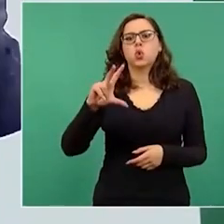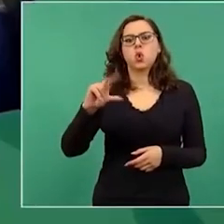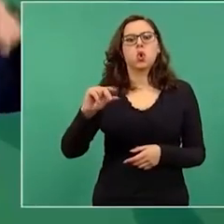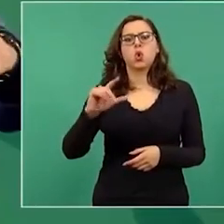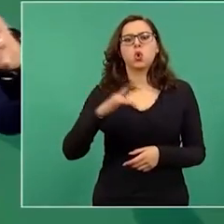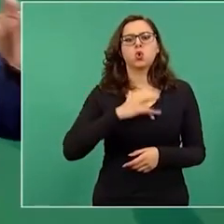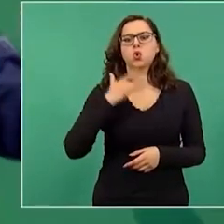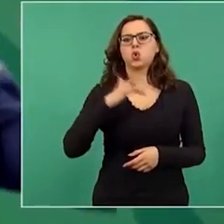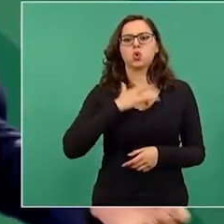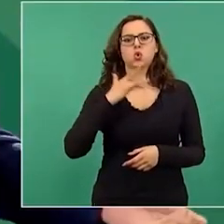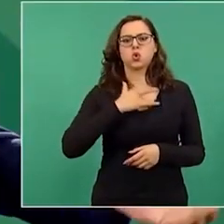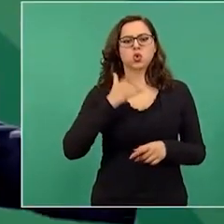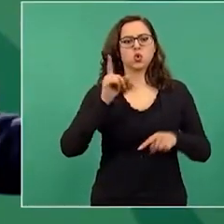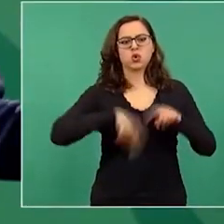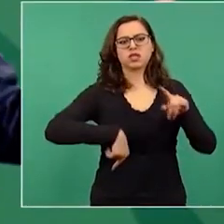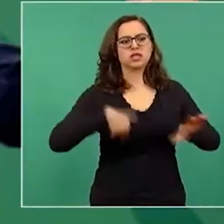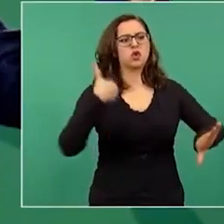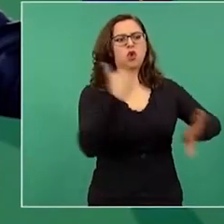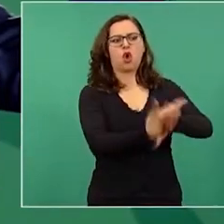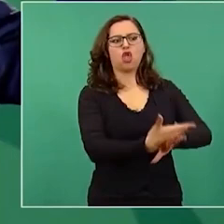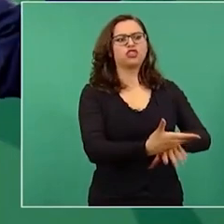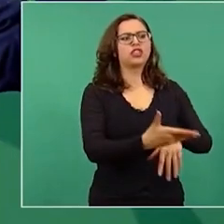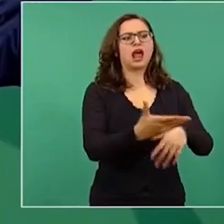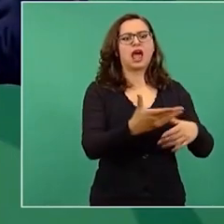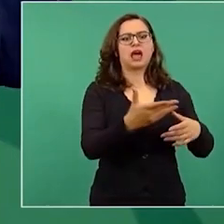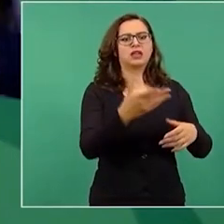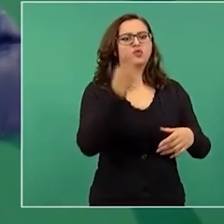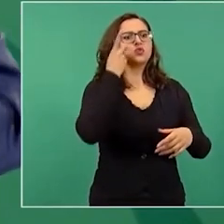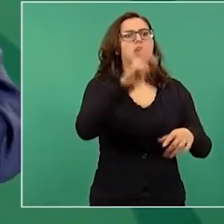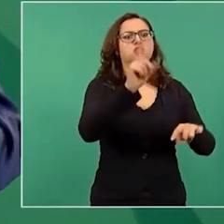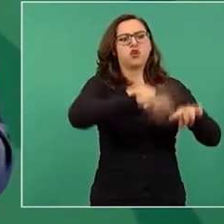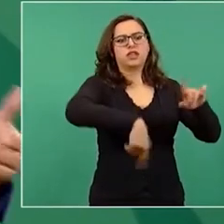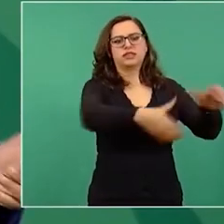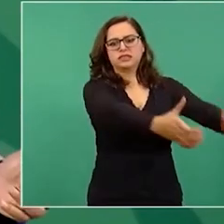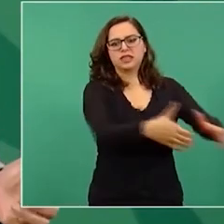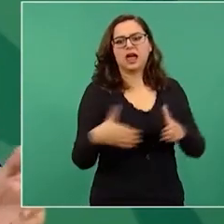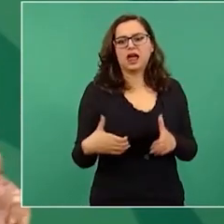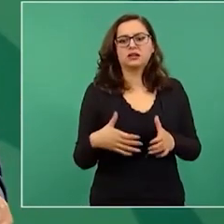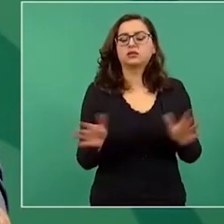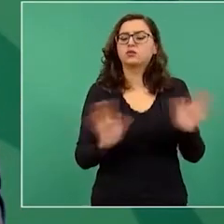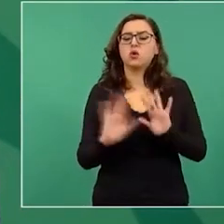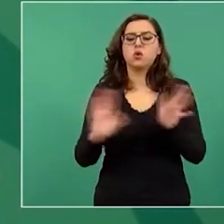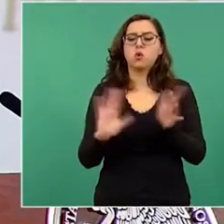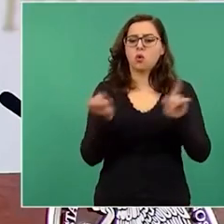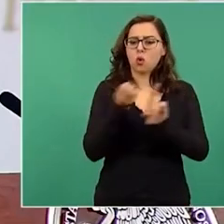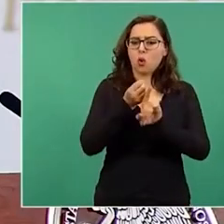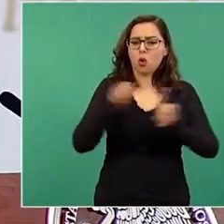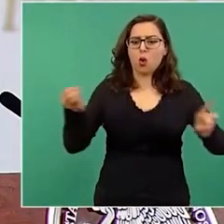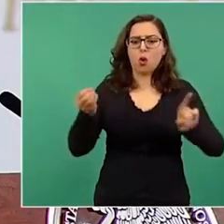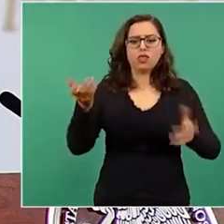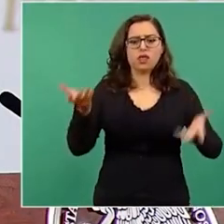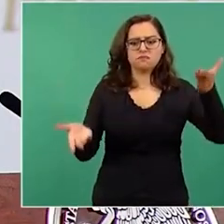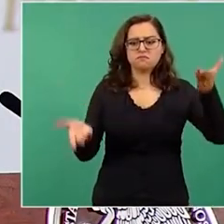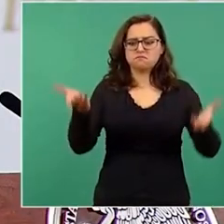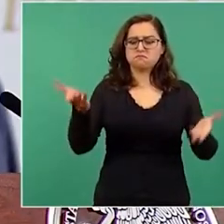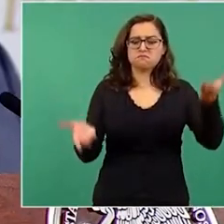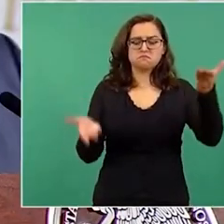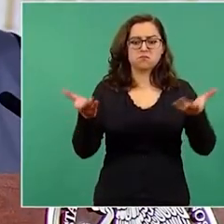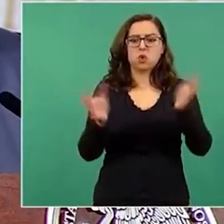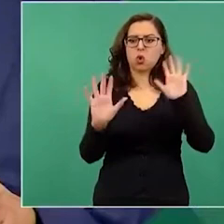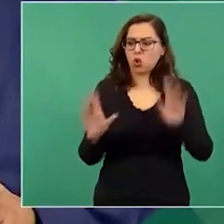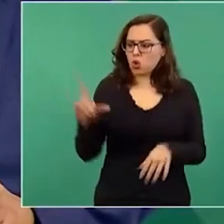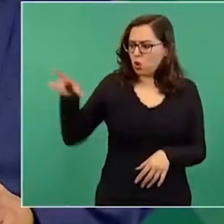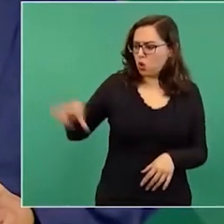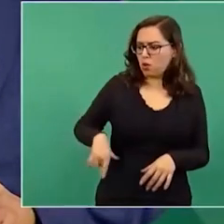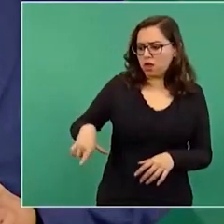despropiaciones. Es de que se ponga orden y el Estado cumpla con su